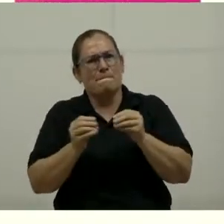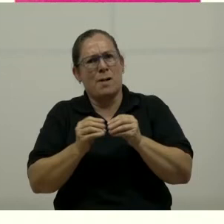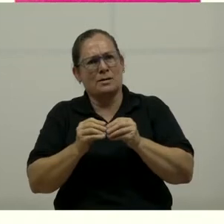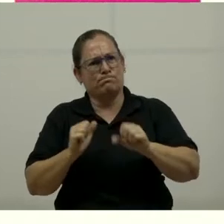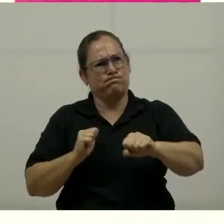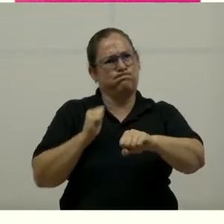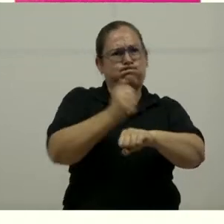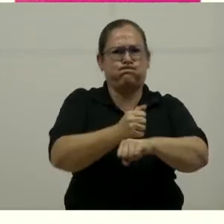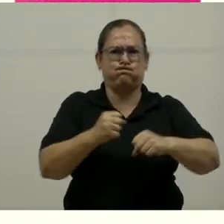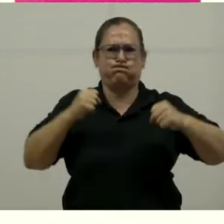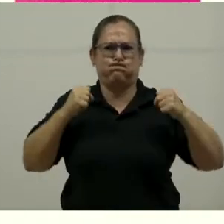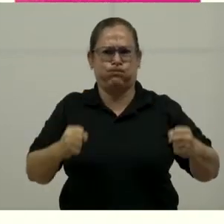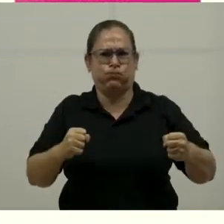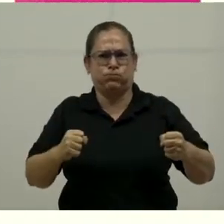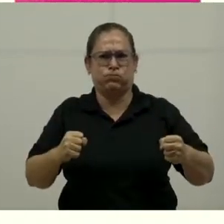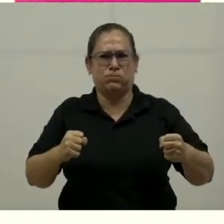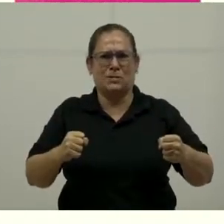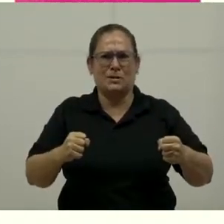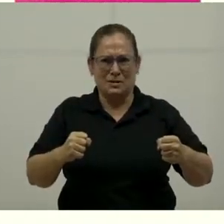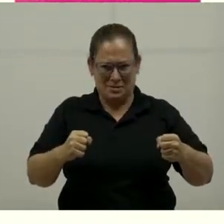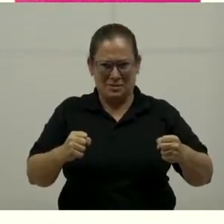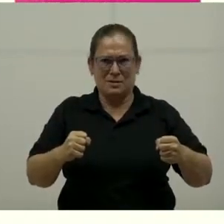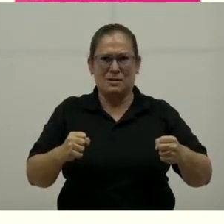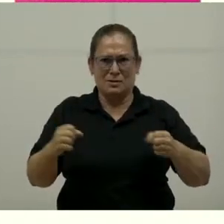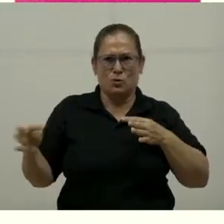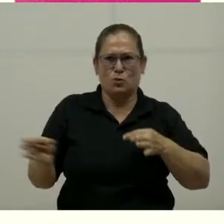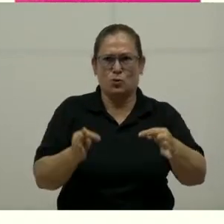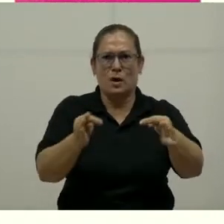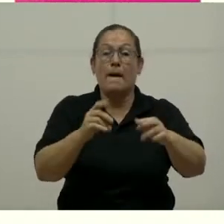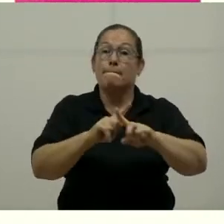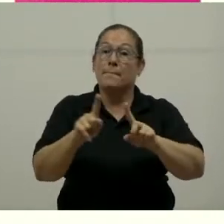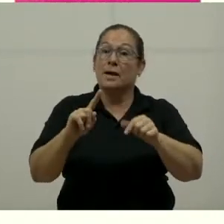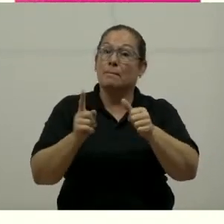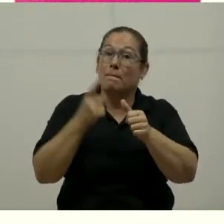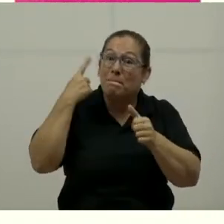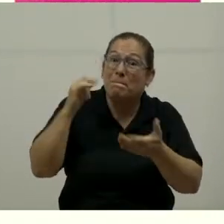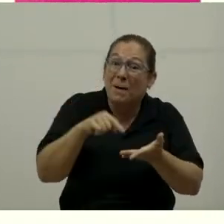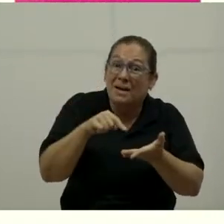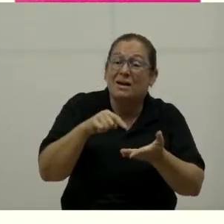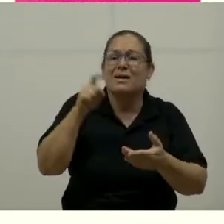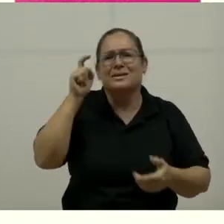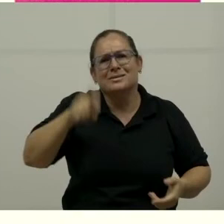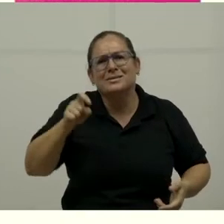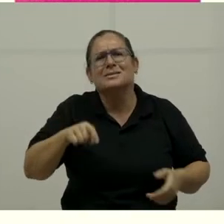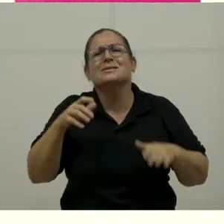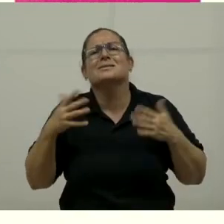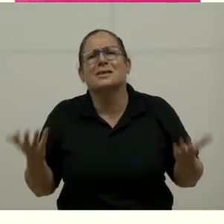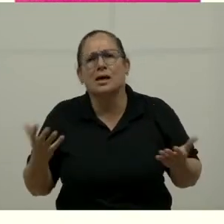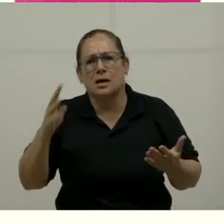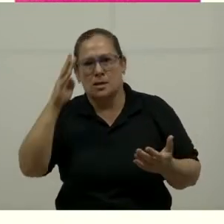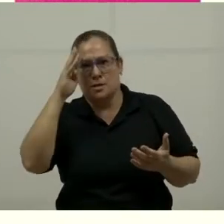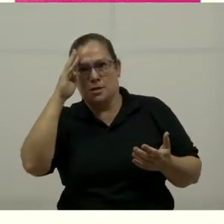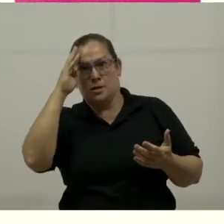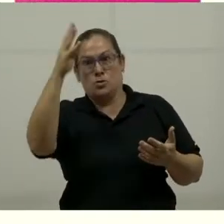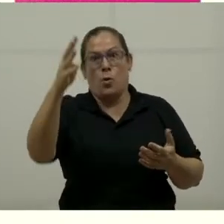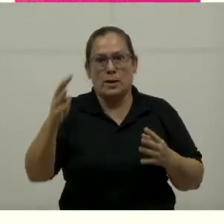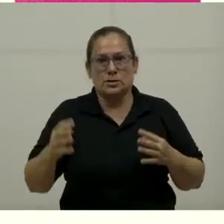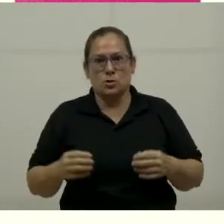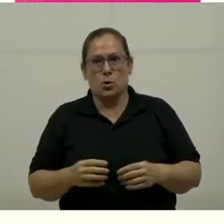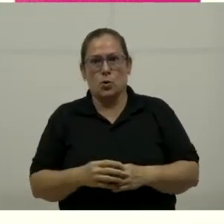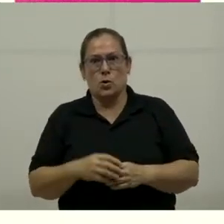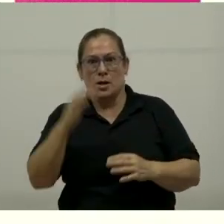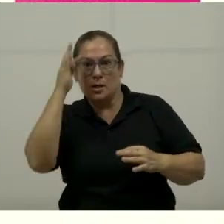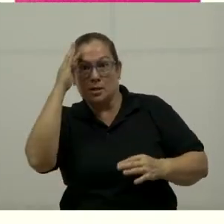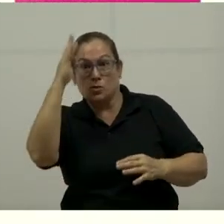del mundo en el tema gastronómico. Pero para esto necesitamos capacitarnos en la innovación gastronómica. El talento